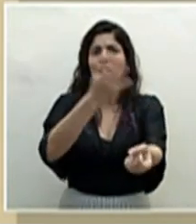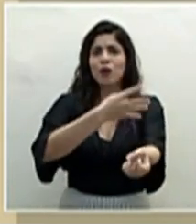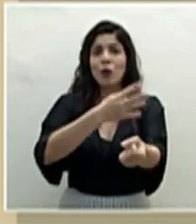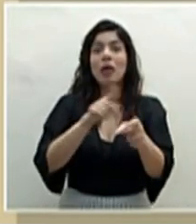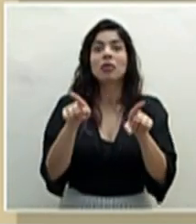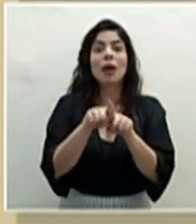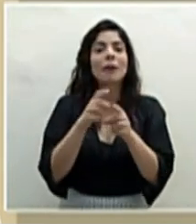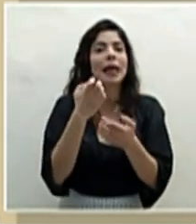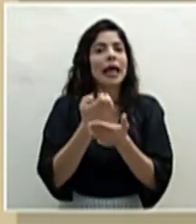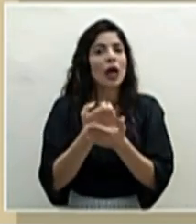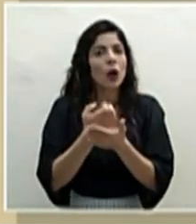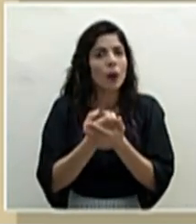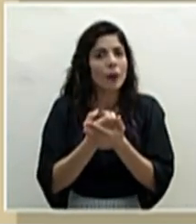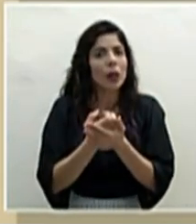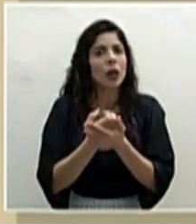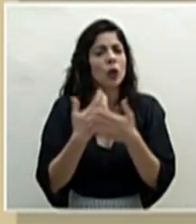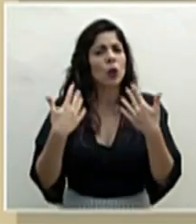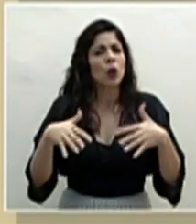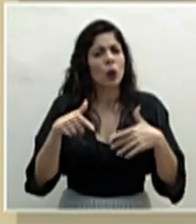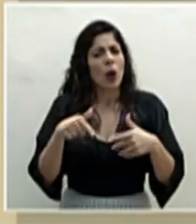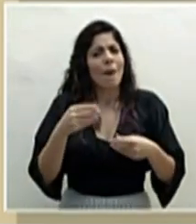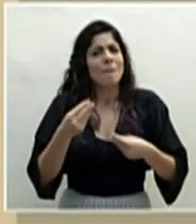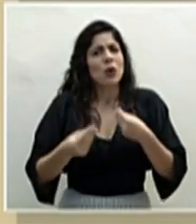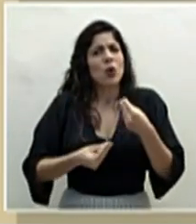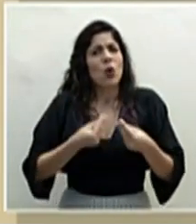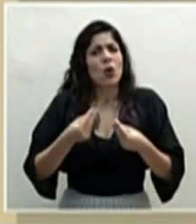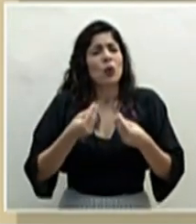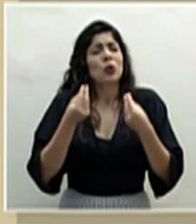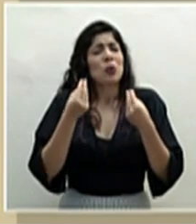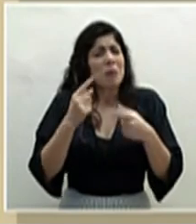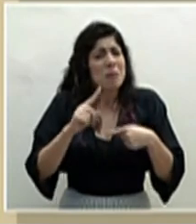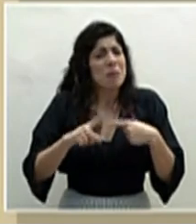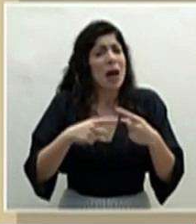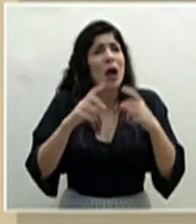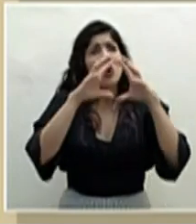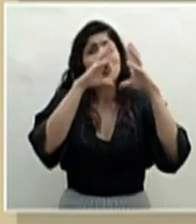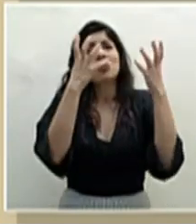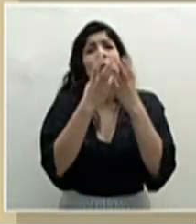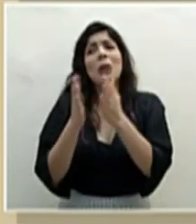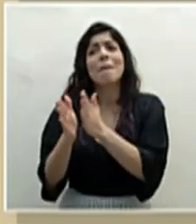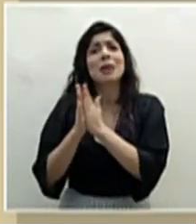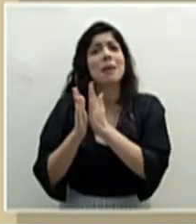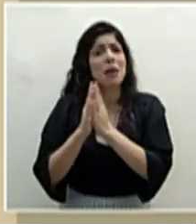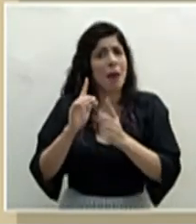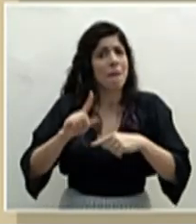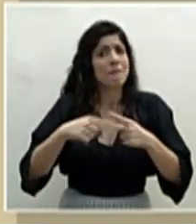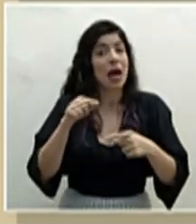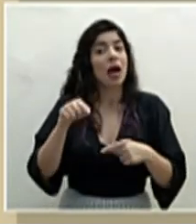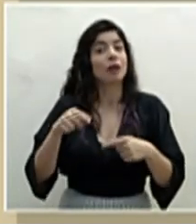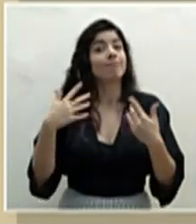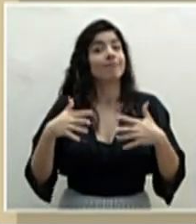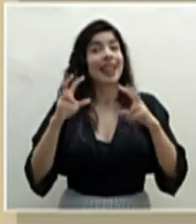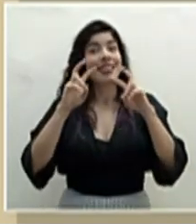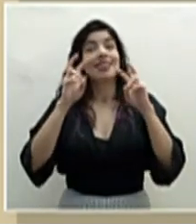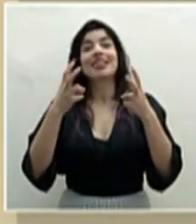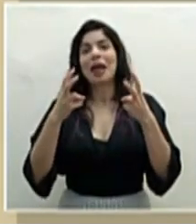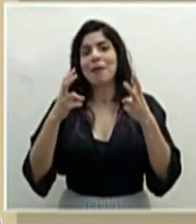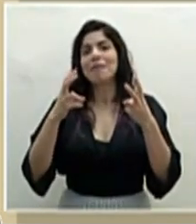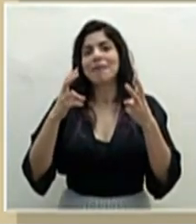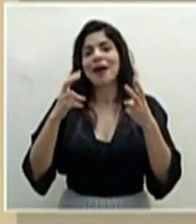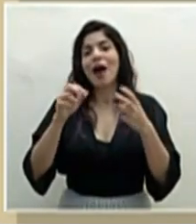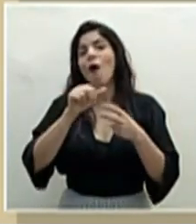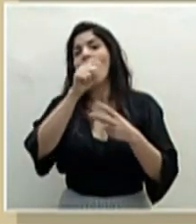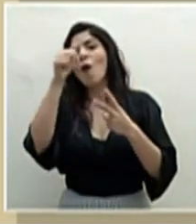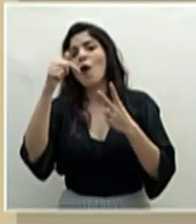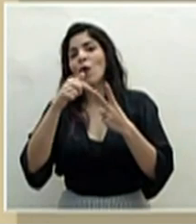económico. Esto es un producto que va a ser demandado en todo el mundo y ya ahí el tema se vuelve otro, el